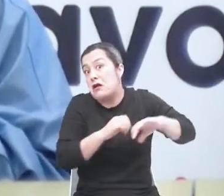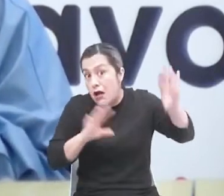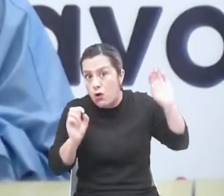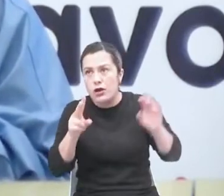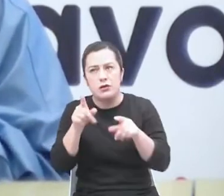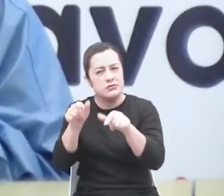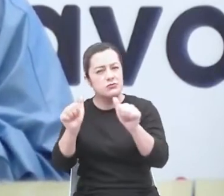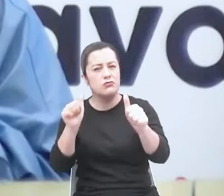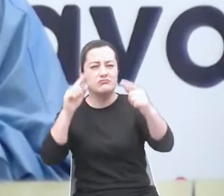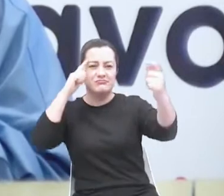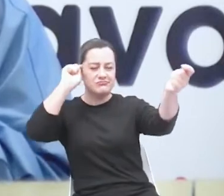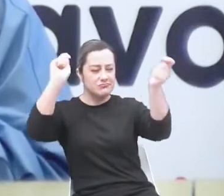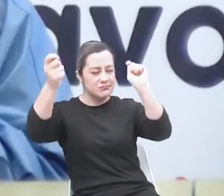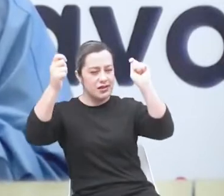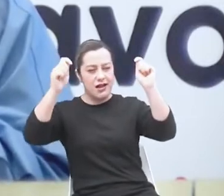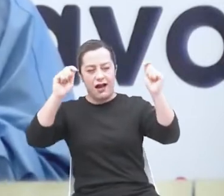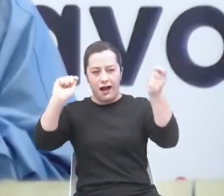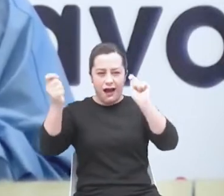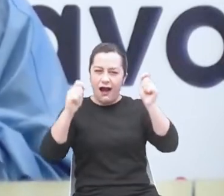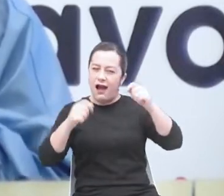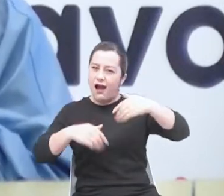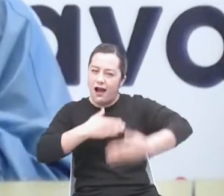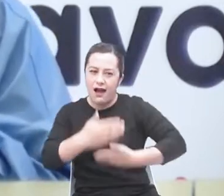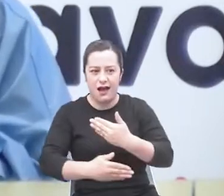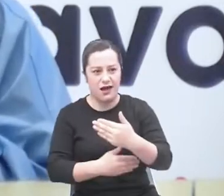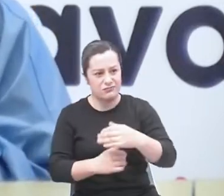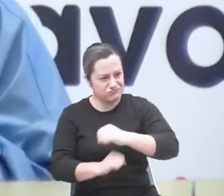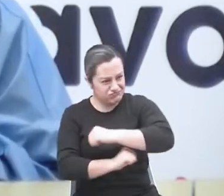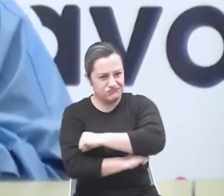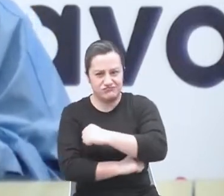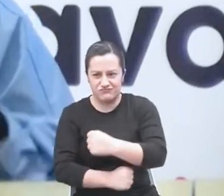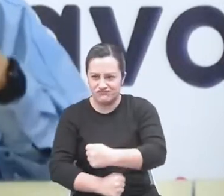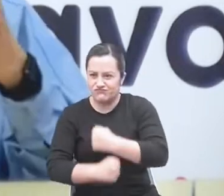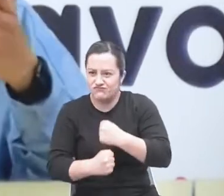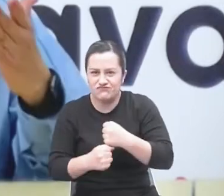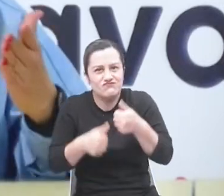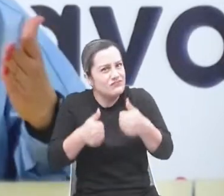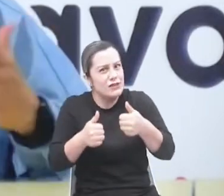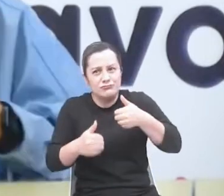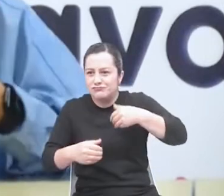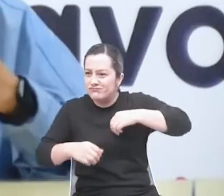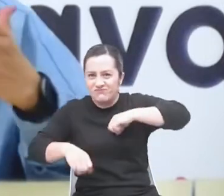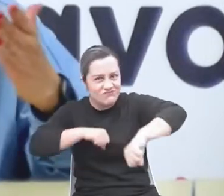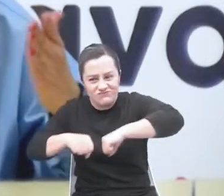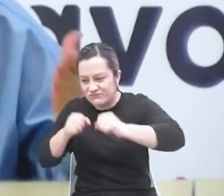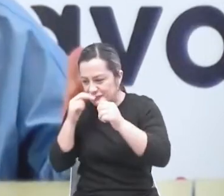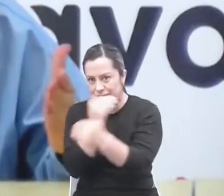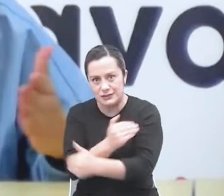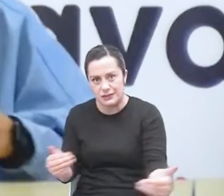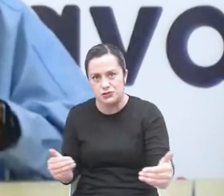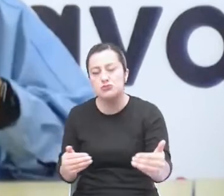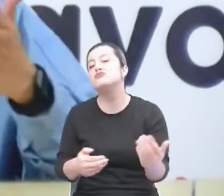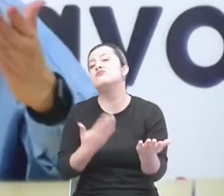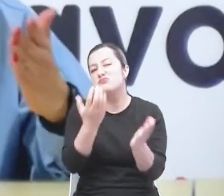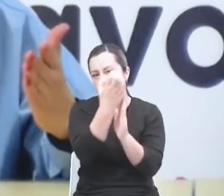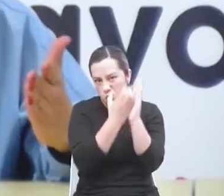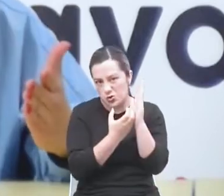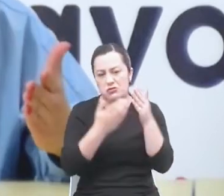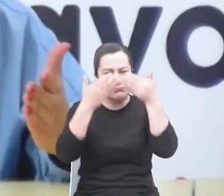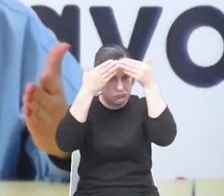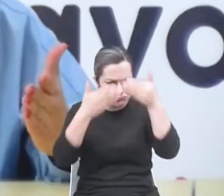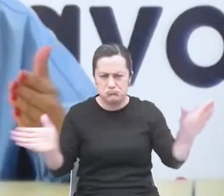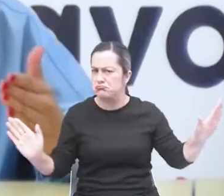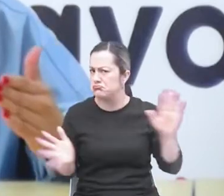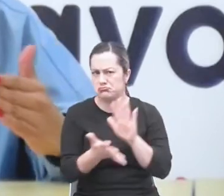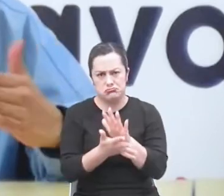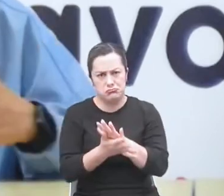transformen, fortalezcan sus procesos de trabajo con los niños dentro de lo que son unos currículos abiertos, centrados